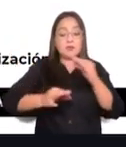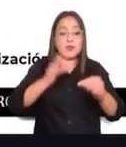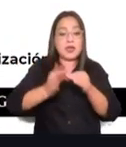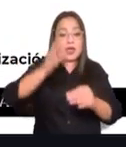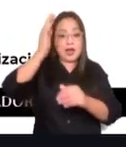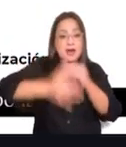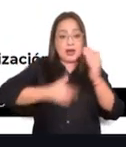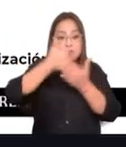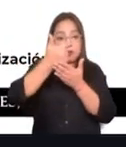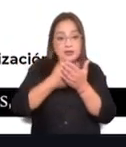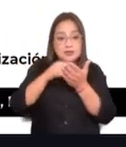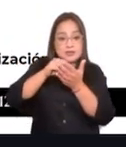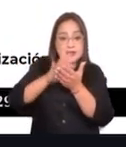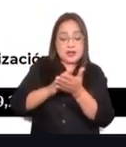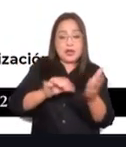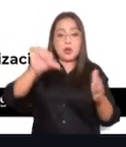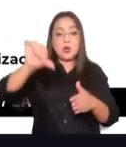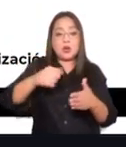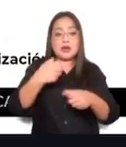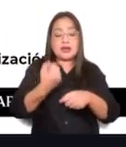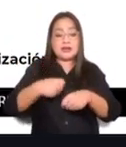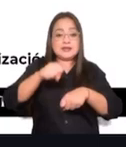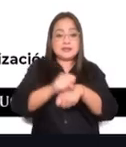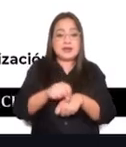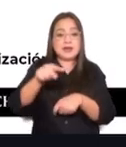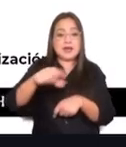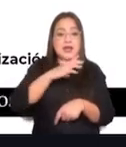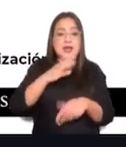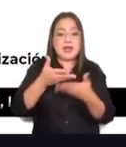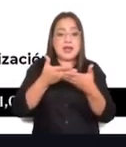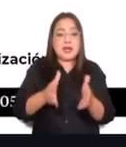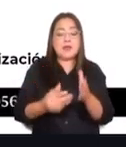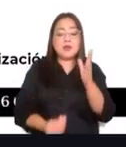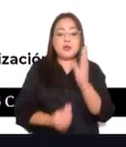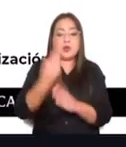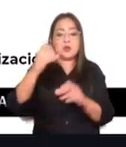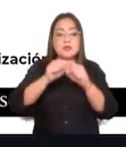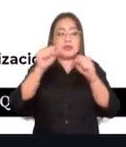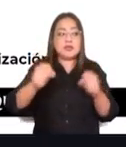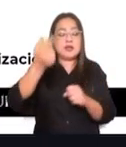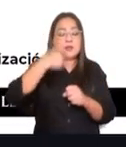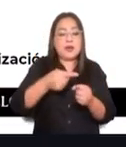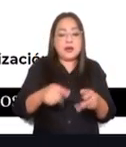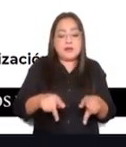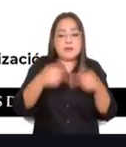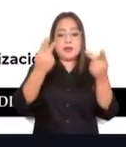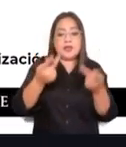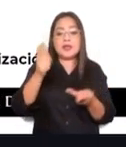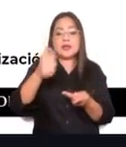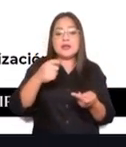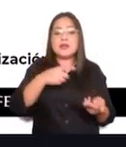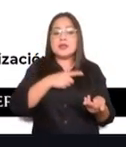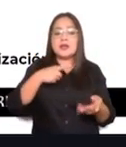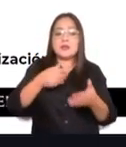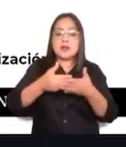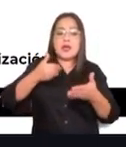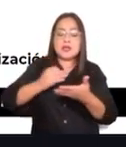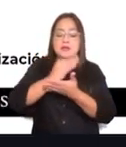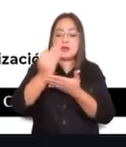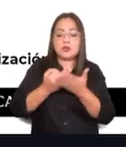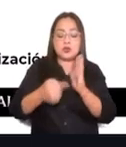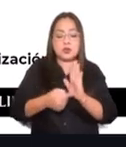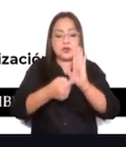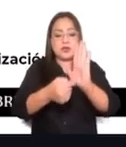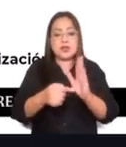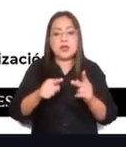Esta semana se apertura el sistema de registro de documentos de comercialización. Esto quiere decir que tienen que presentar las facturas, los